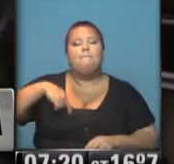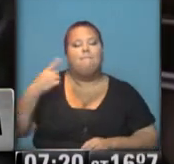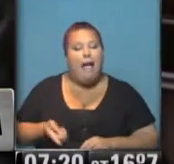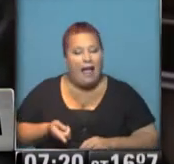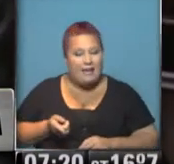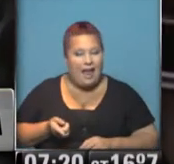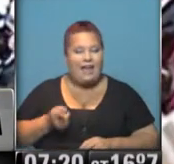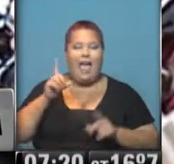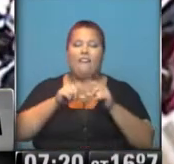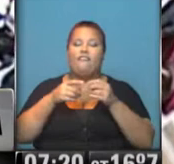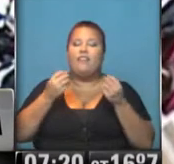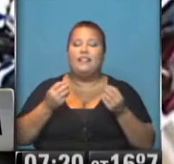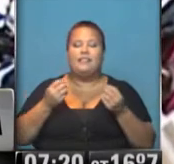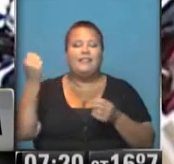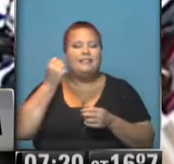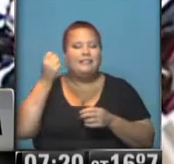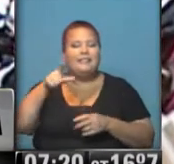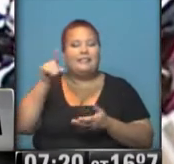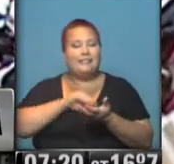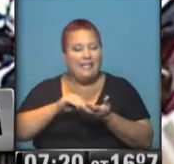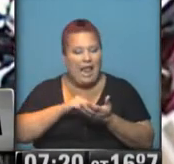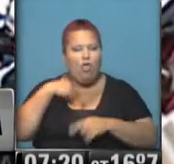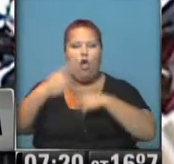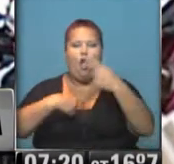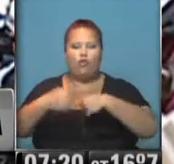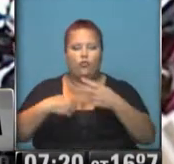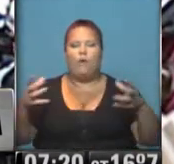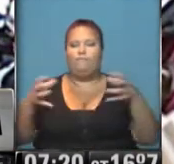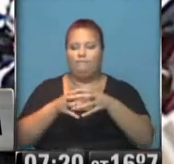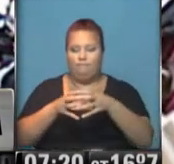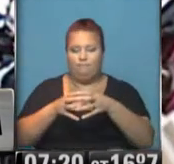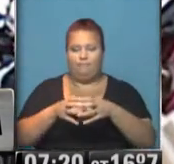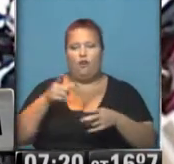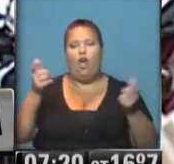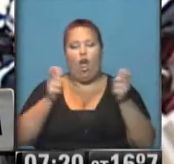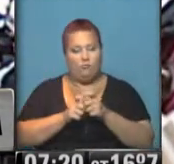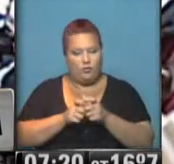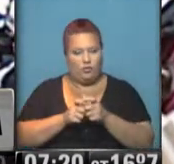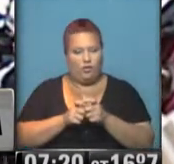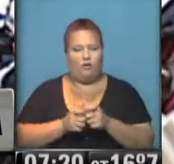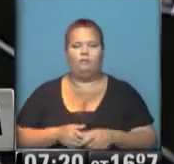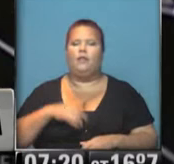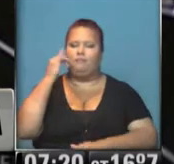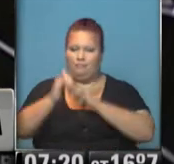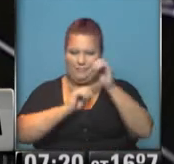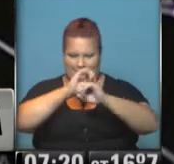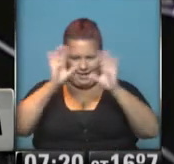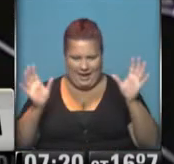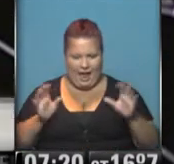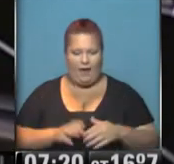digamos, la fecha en la que se busca en el Senado avanzar en la conformación de esta comisión. Tendremos todos los detalles.